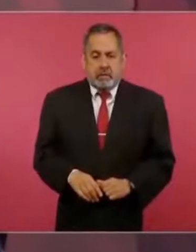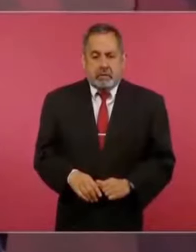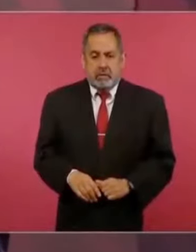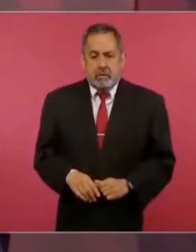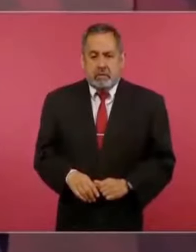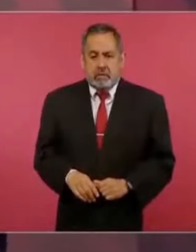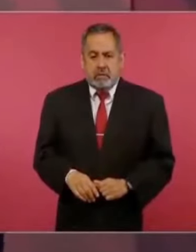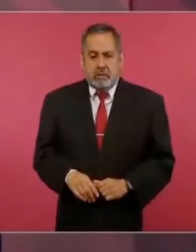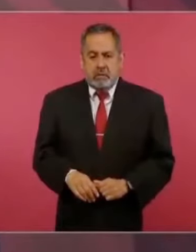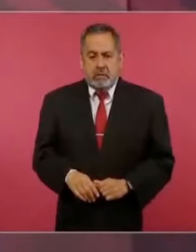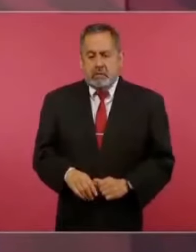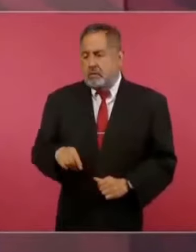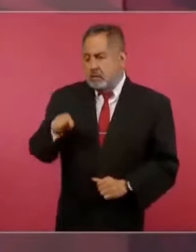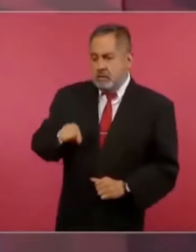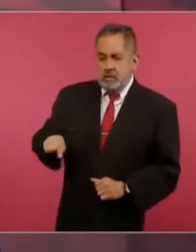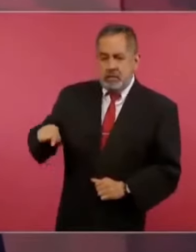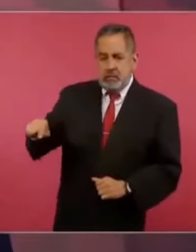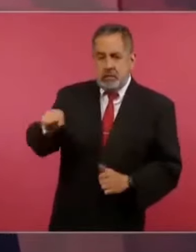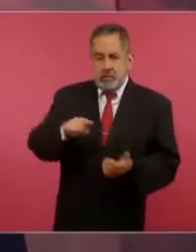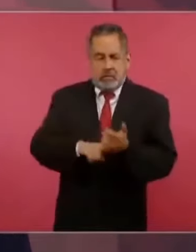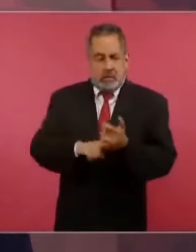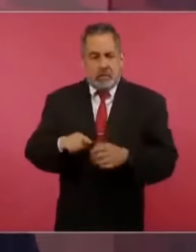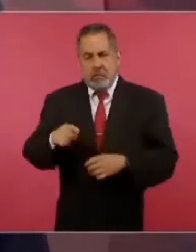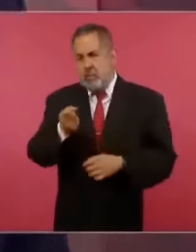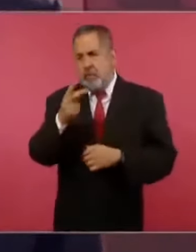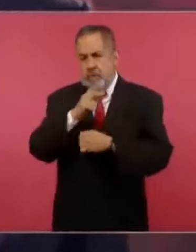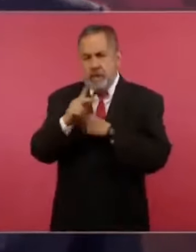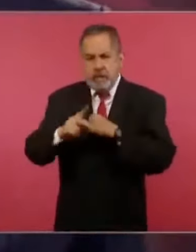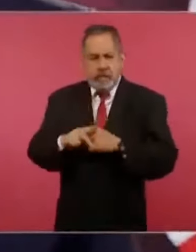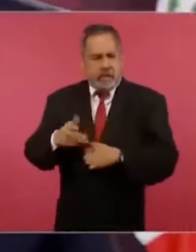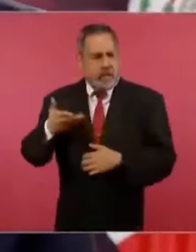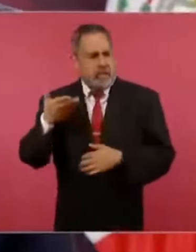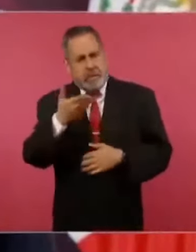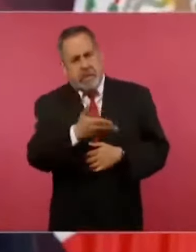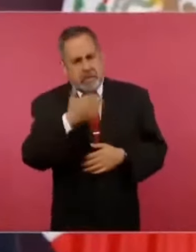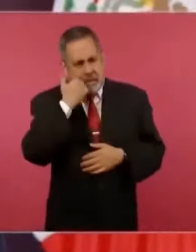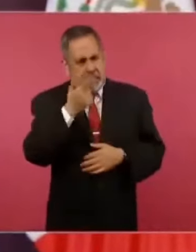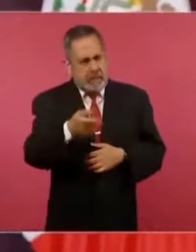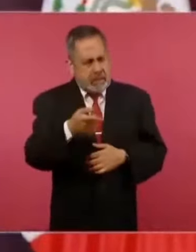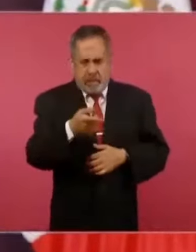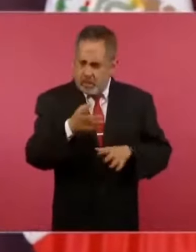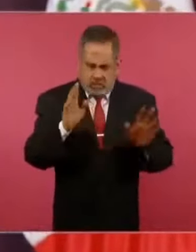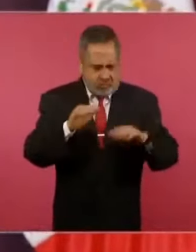Plasque pueda